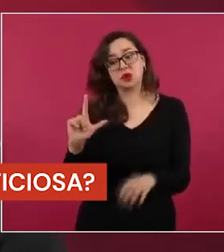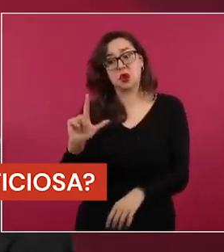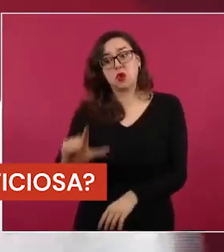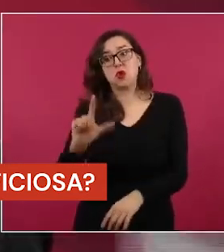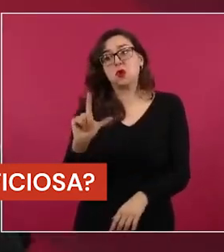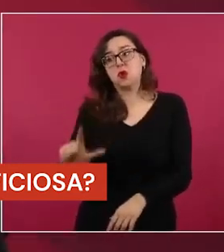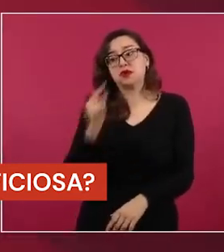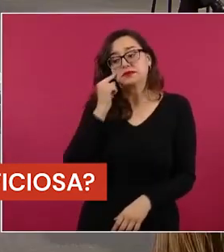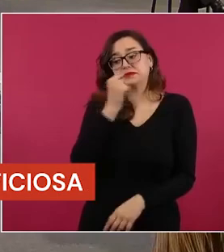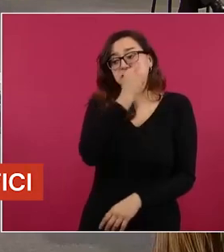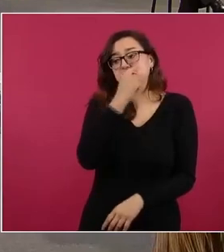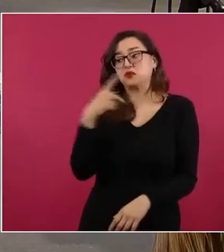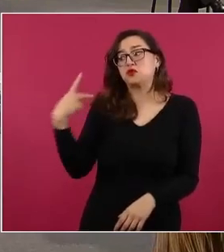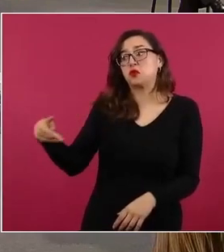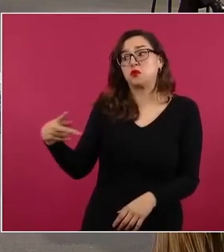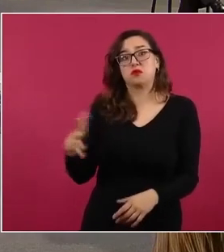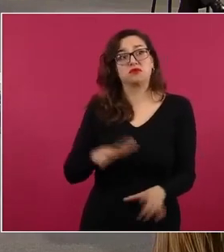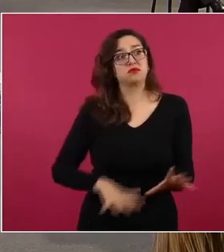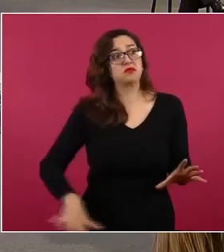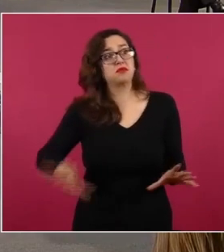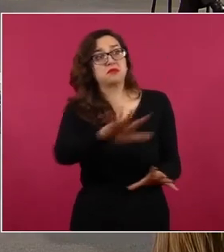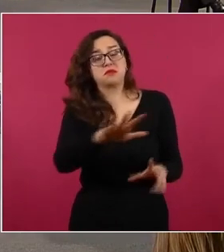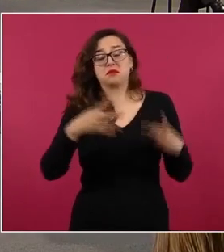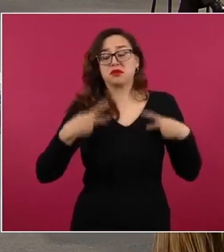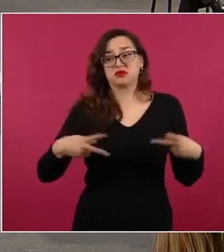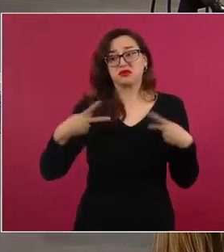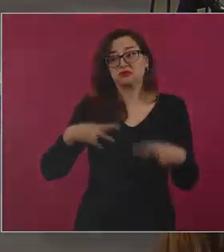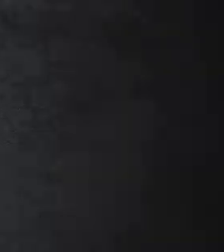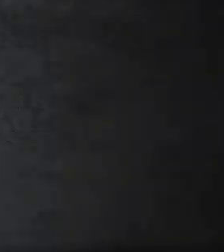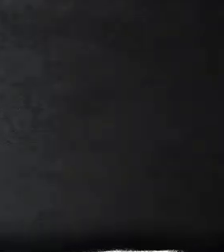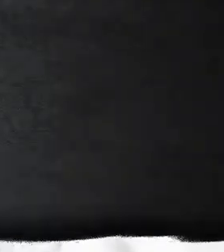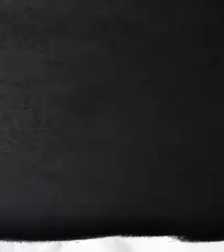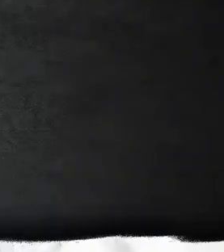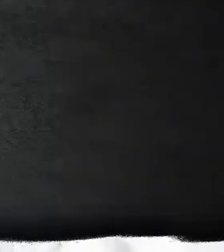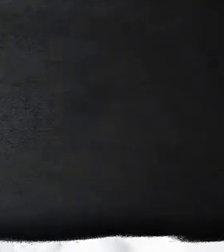que tomar en cuenta el derecho de los mexicanos a la seguridad pública. Muchas gracias.